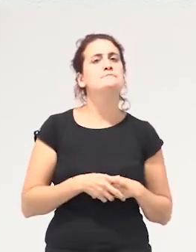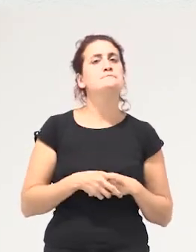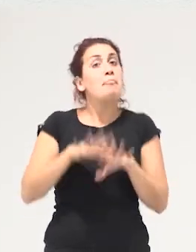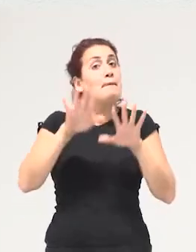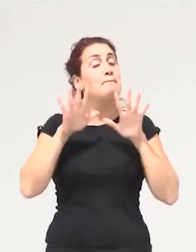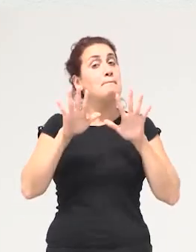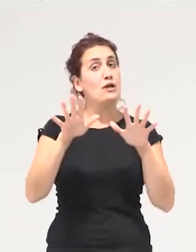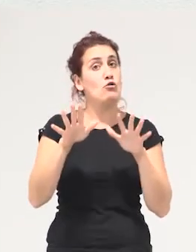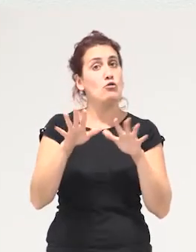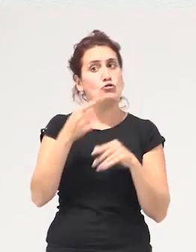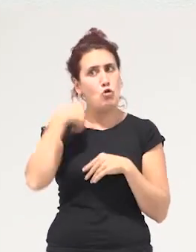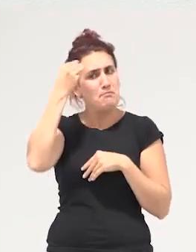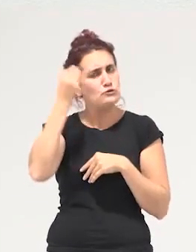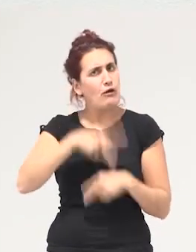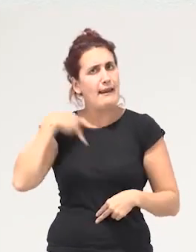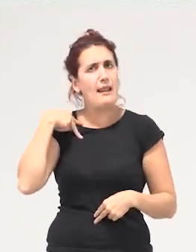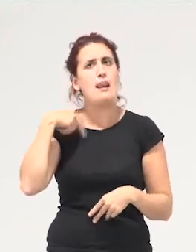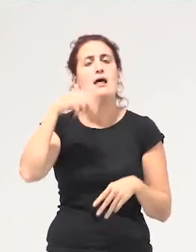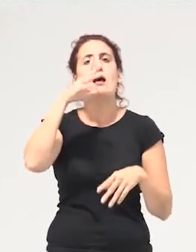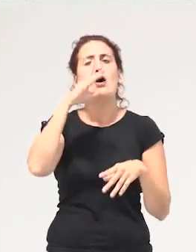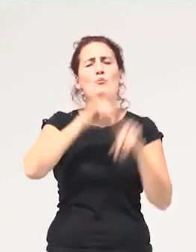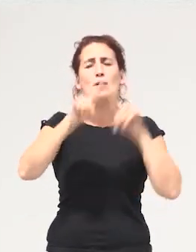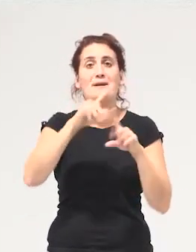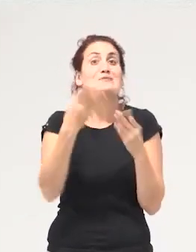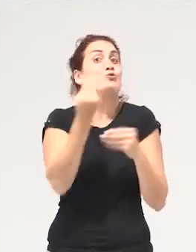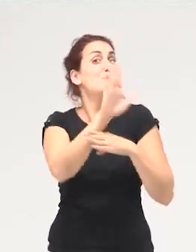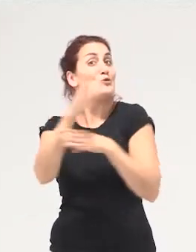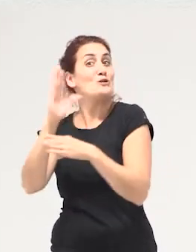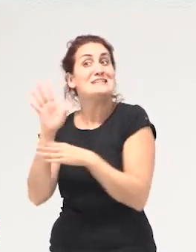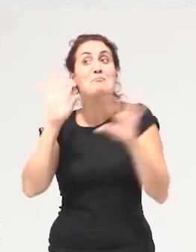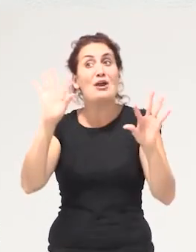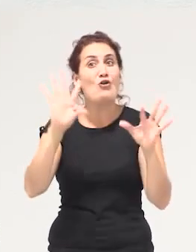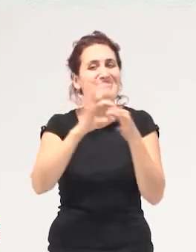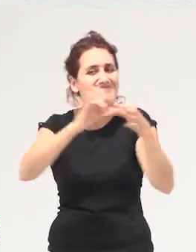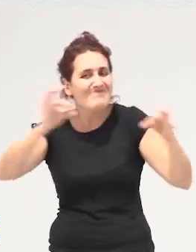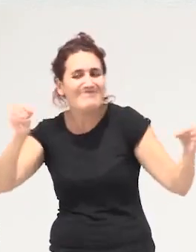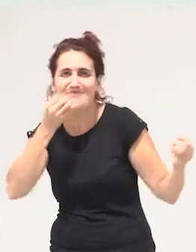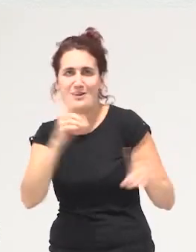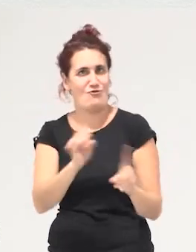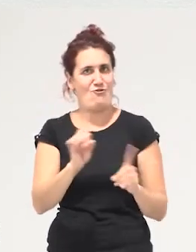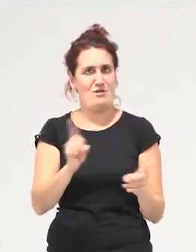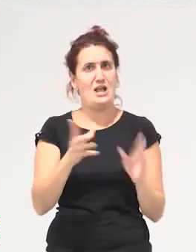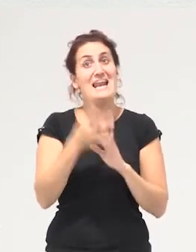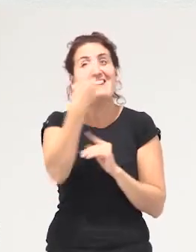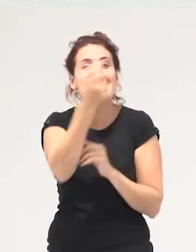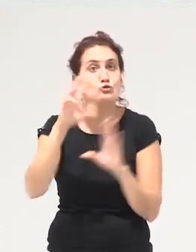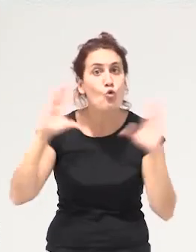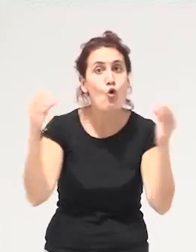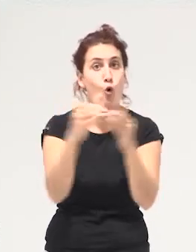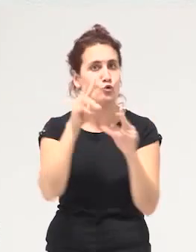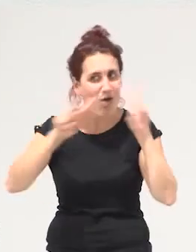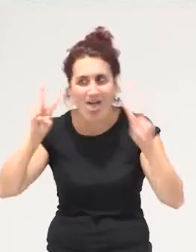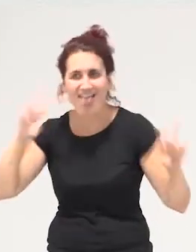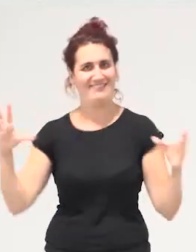pero yo creo que en general el problema es que tenemos muchas propuestas poco hiladas que lo que nos falta es visión de conjunto entonces como que cada una